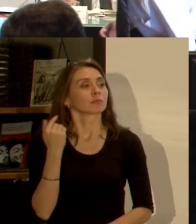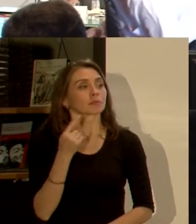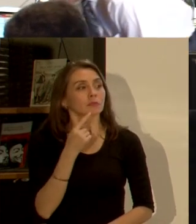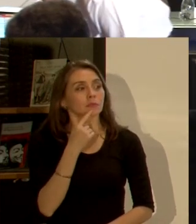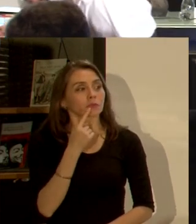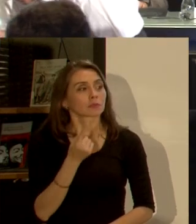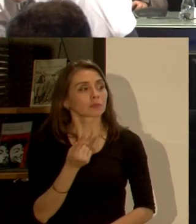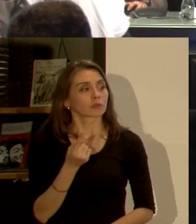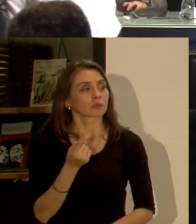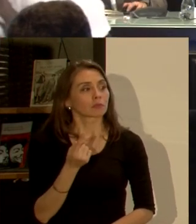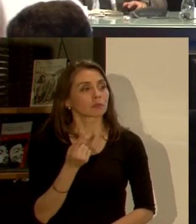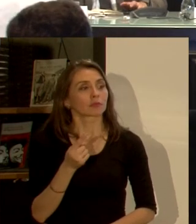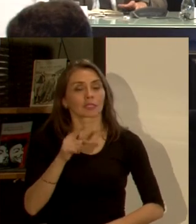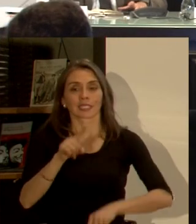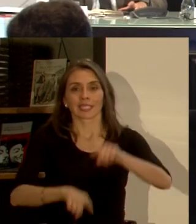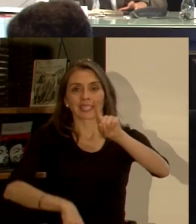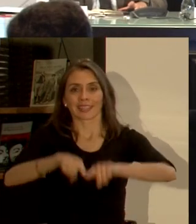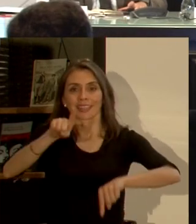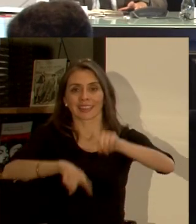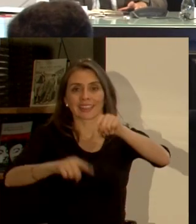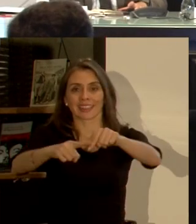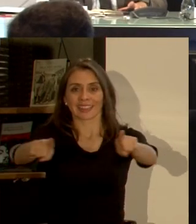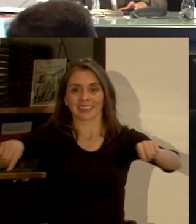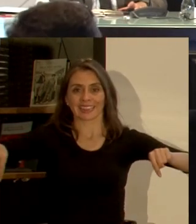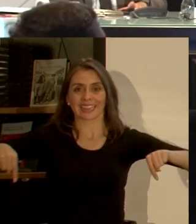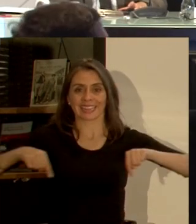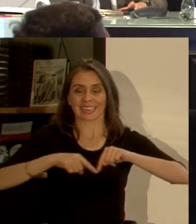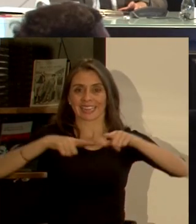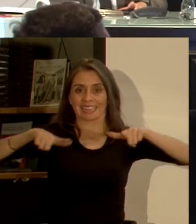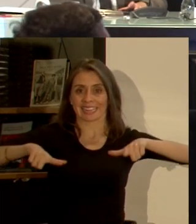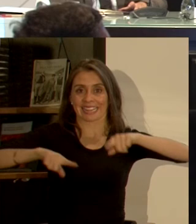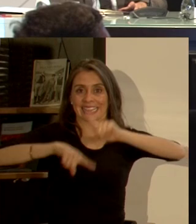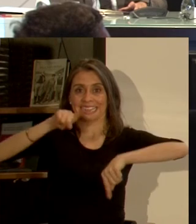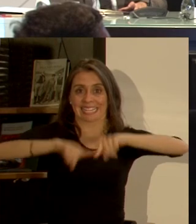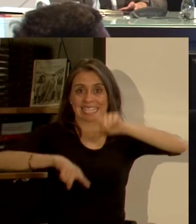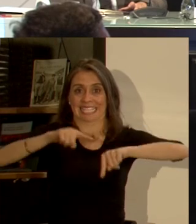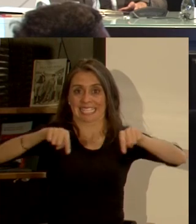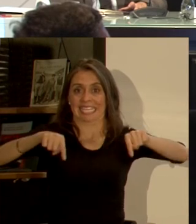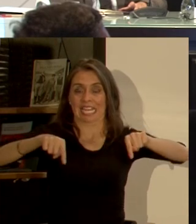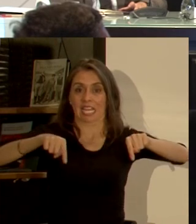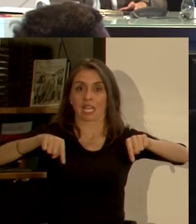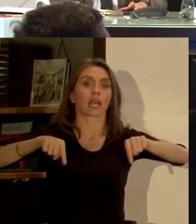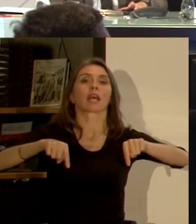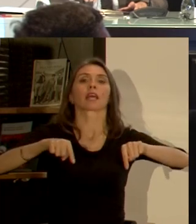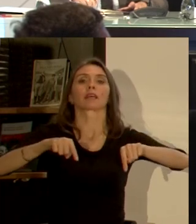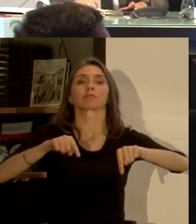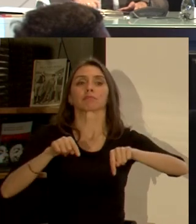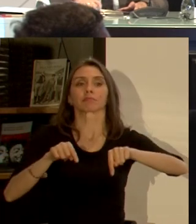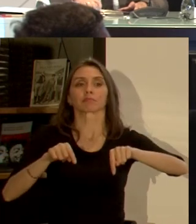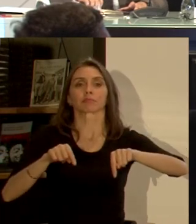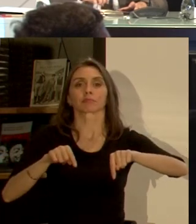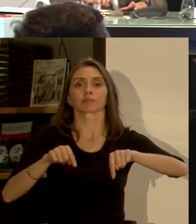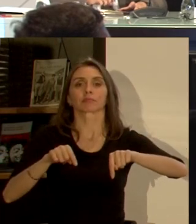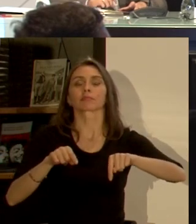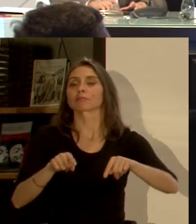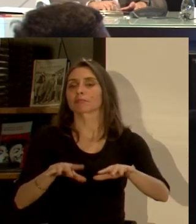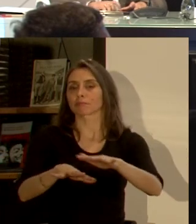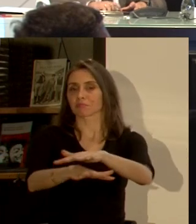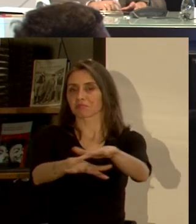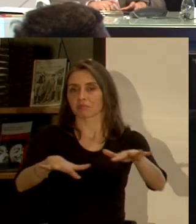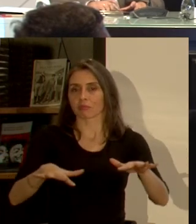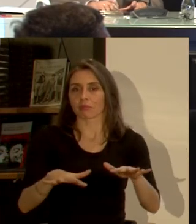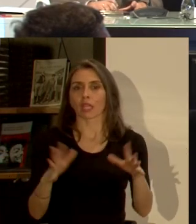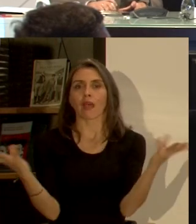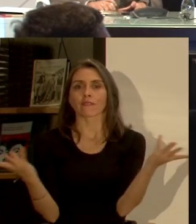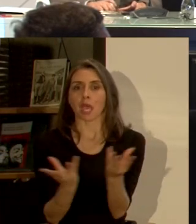que el suelo se comprendía como un bien como un recurso un recurso